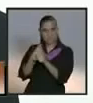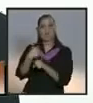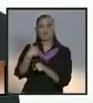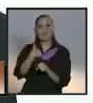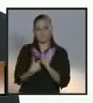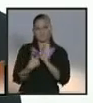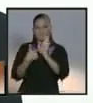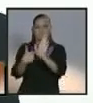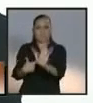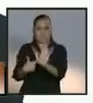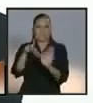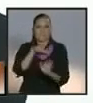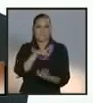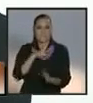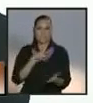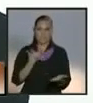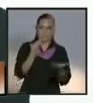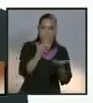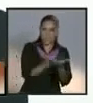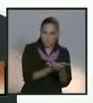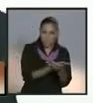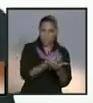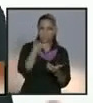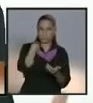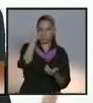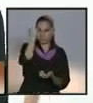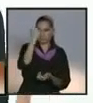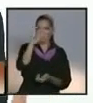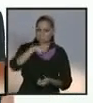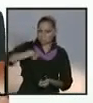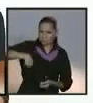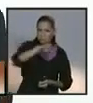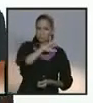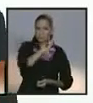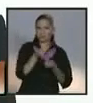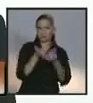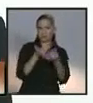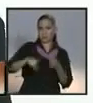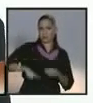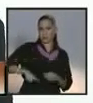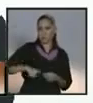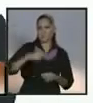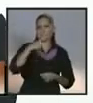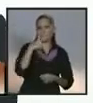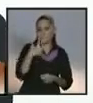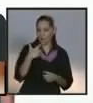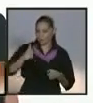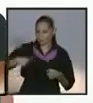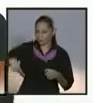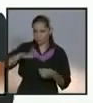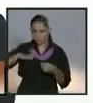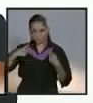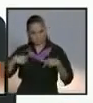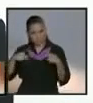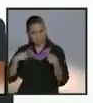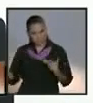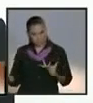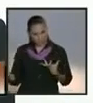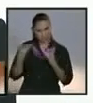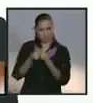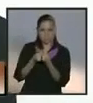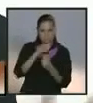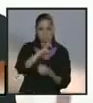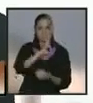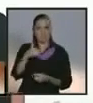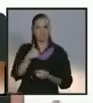demostramos que podemos ser mejores gobernantes que ellos. Esta noche, sólo valen las propuestas. Sin embargo, podemos